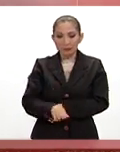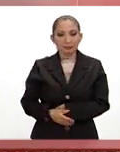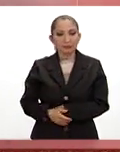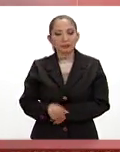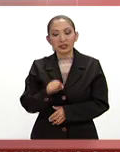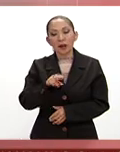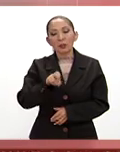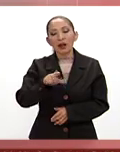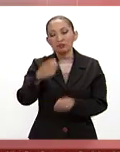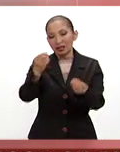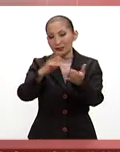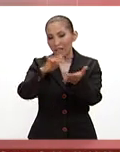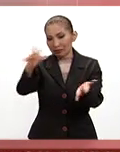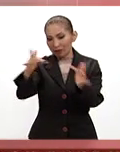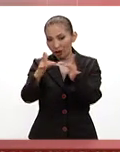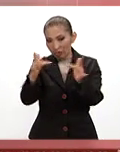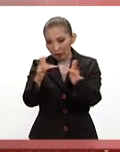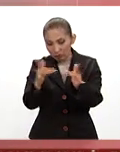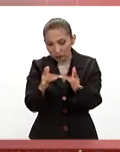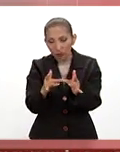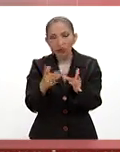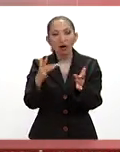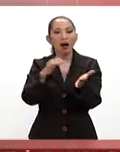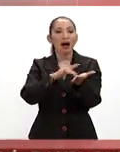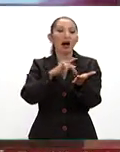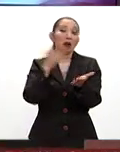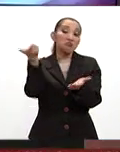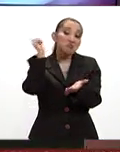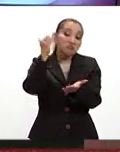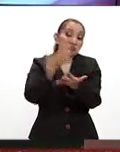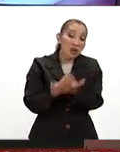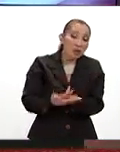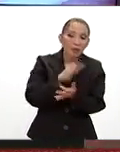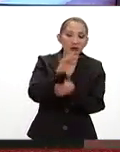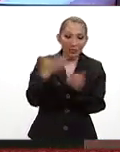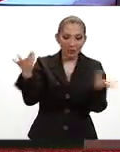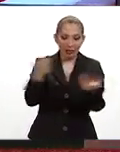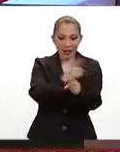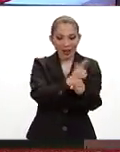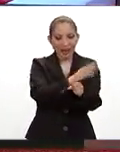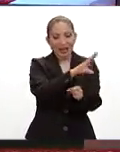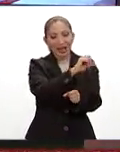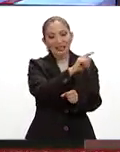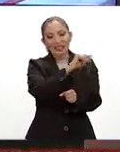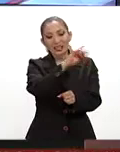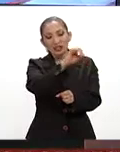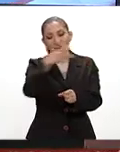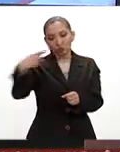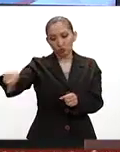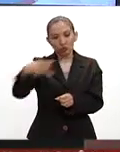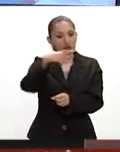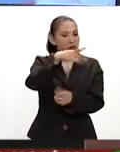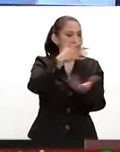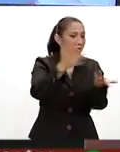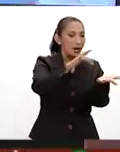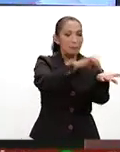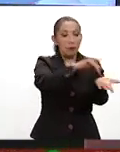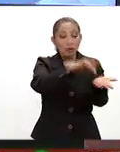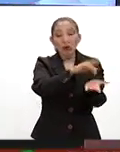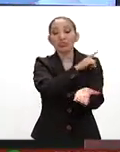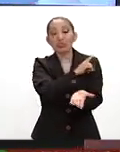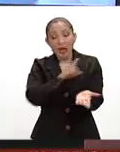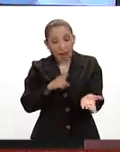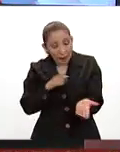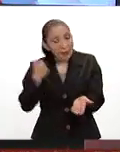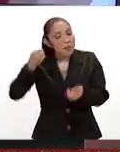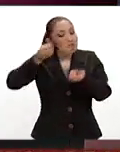Samuel, pues muchísimas gracias por haber estado con nosotros, por supuesto esperemos que todo lo que está haciendo el licenciado Castillo, por tu parte y todo el apoyo que debe de